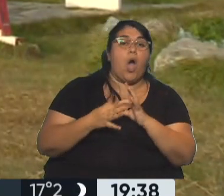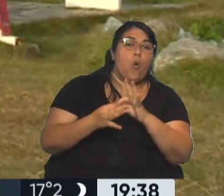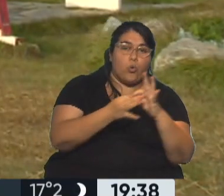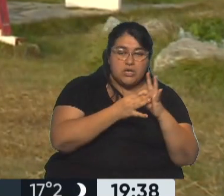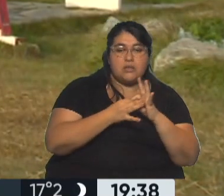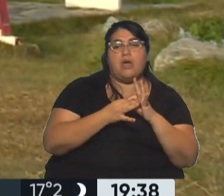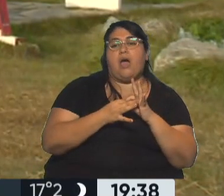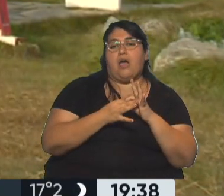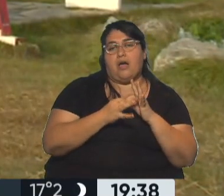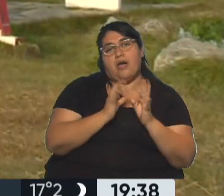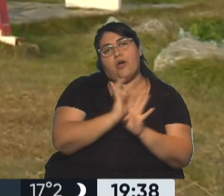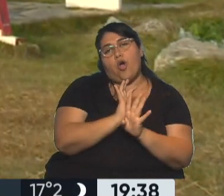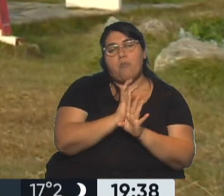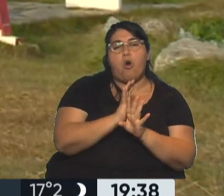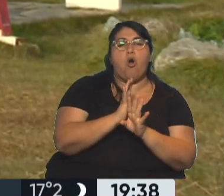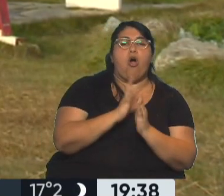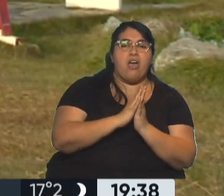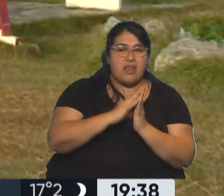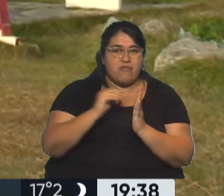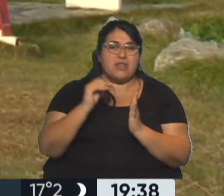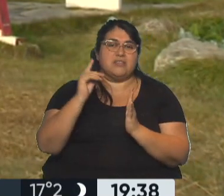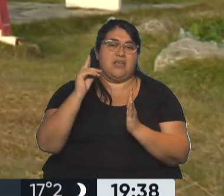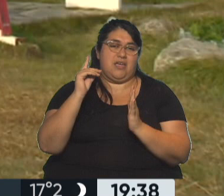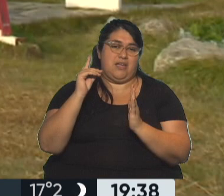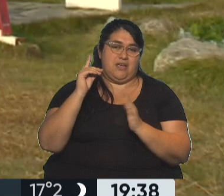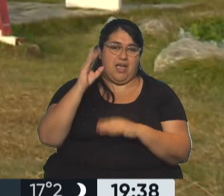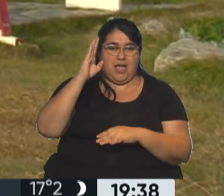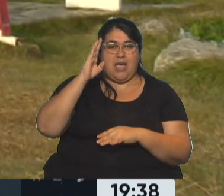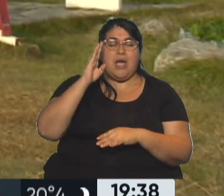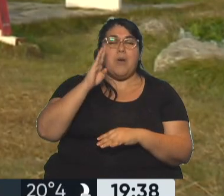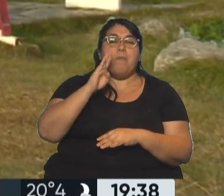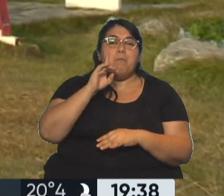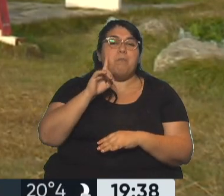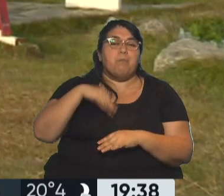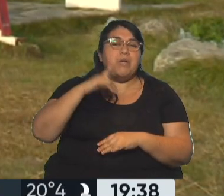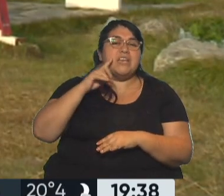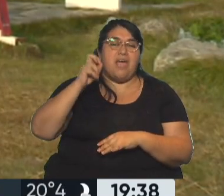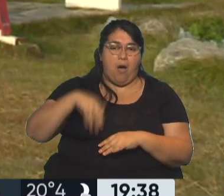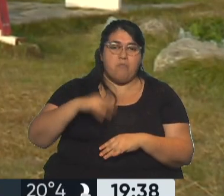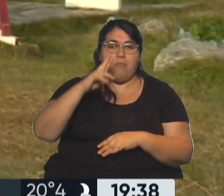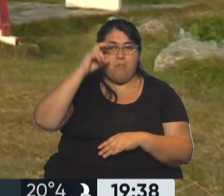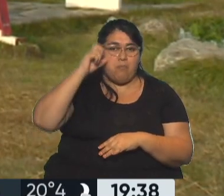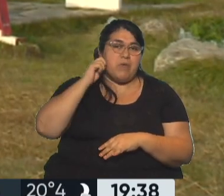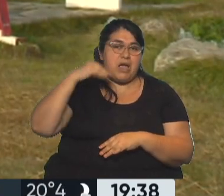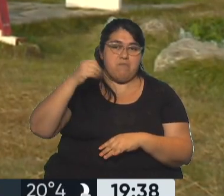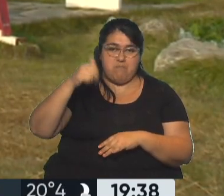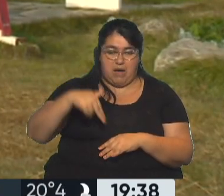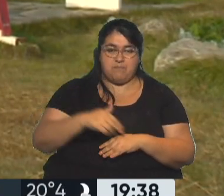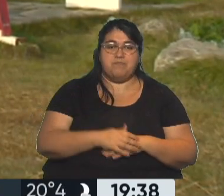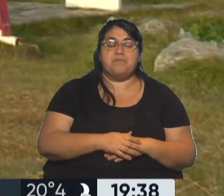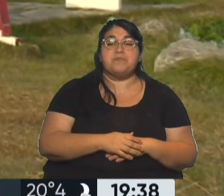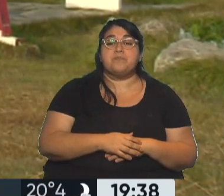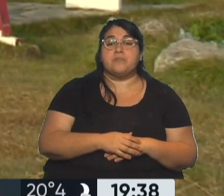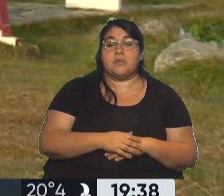cuenta como referente a la doctora Miriam Bregman. La televisión pública estará, minuto